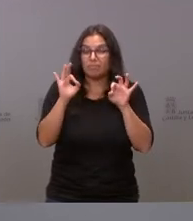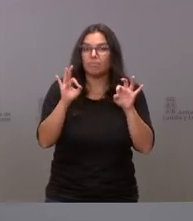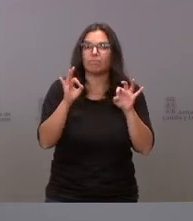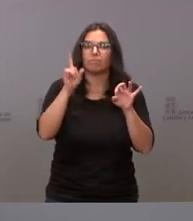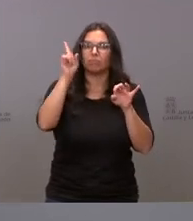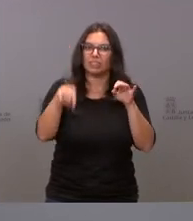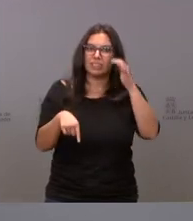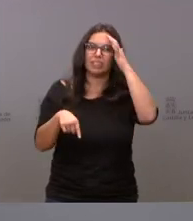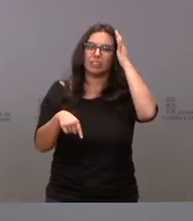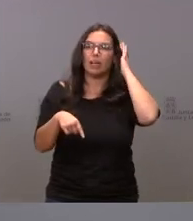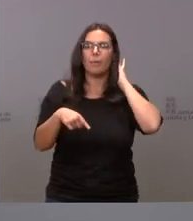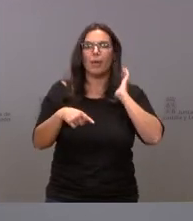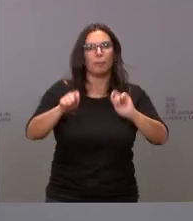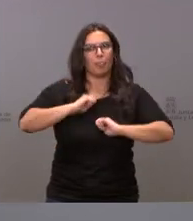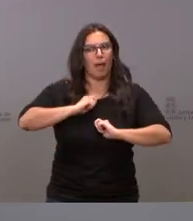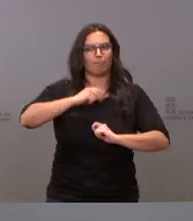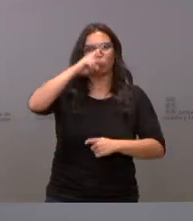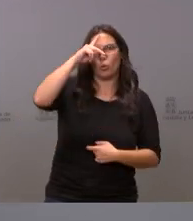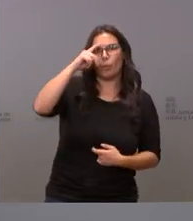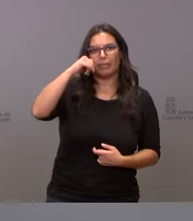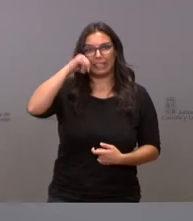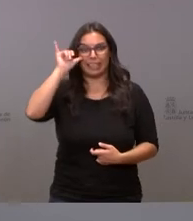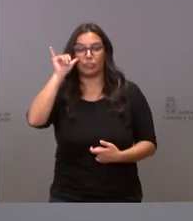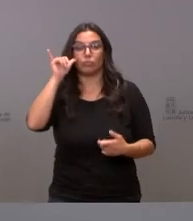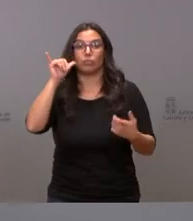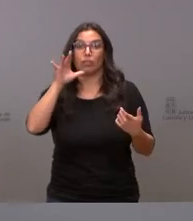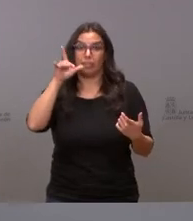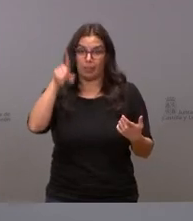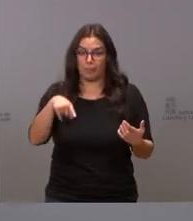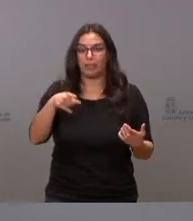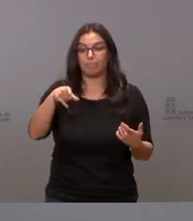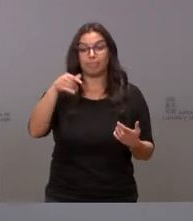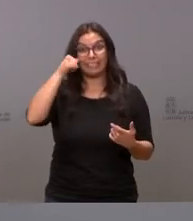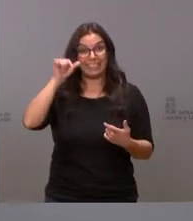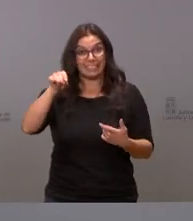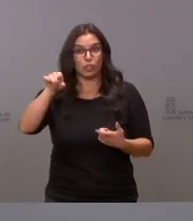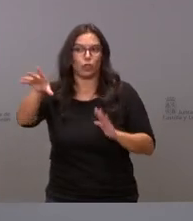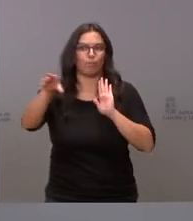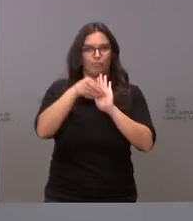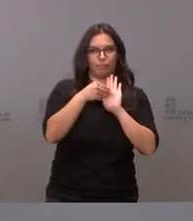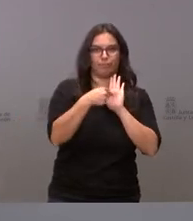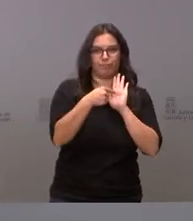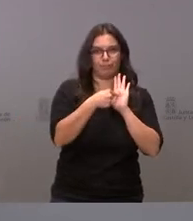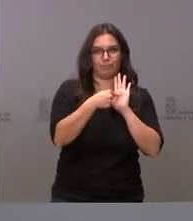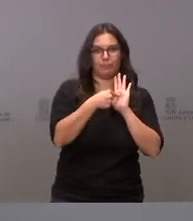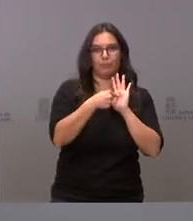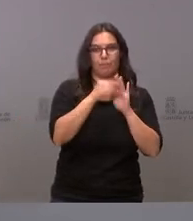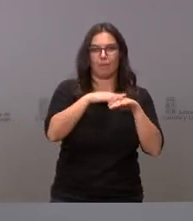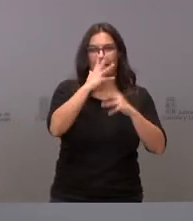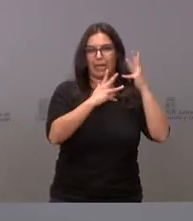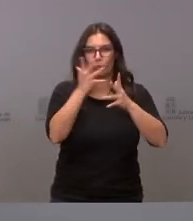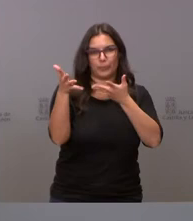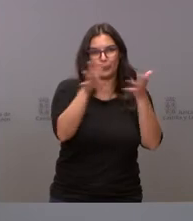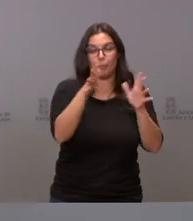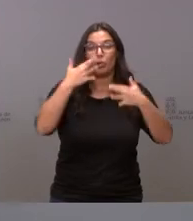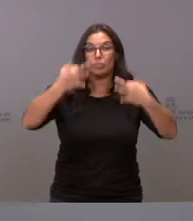también conllevan riesgo y preocupación cosa que hemos tenido en cuenta al elaborar este escenario pero que lógicamente no nos